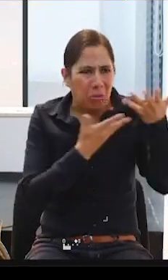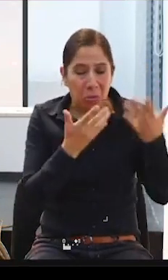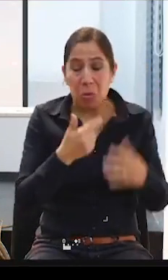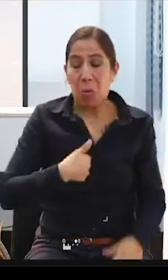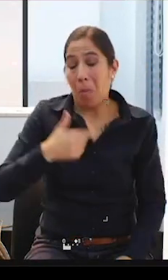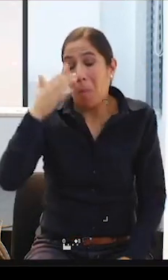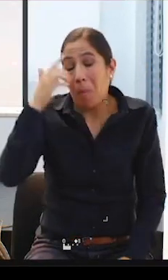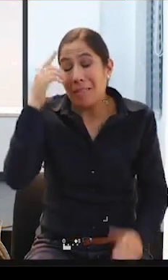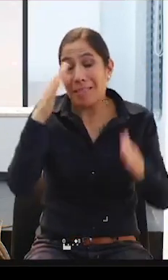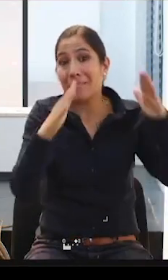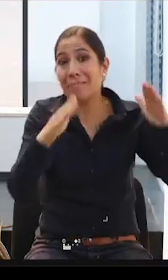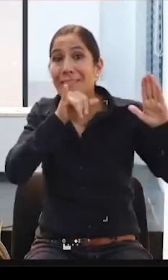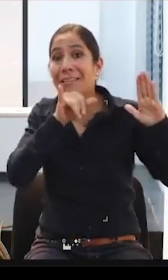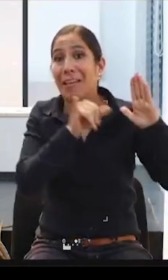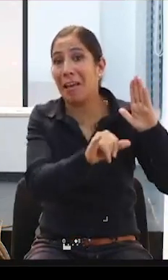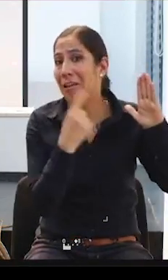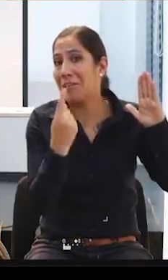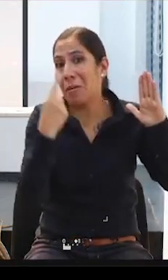casa.